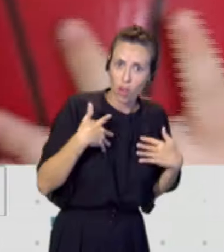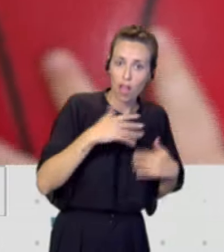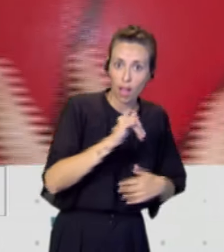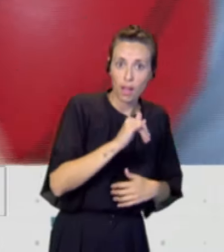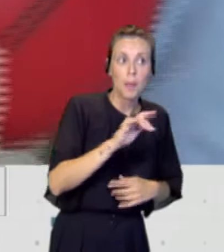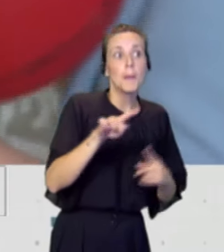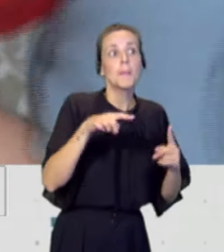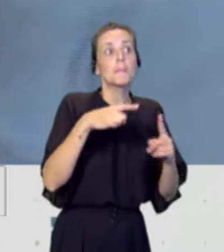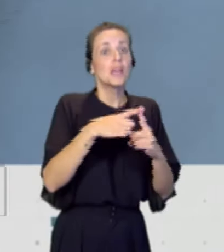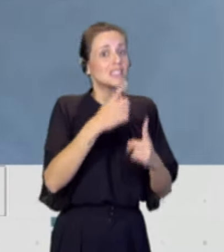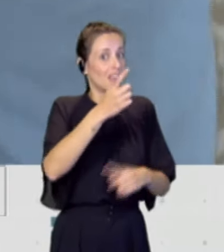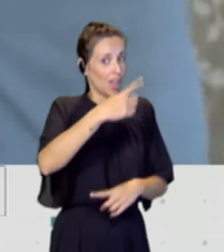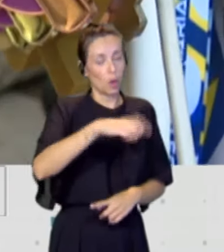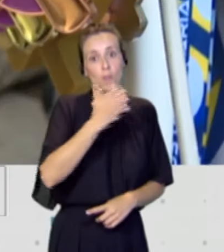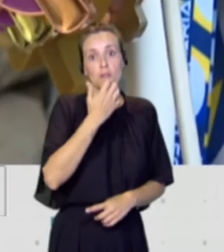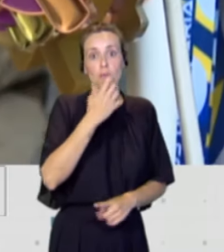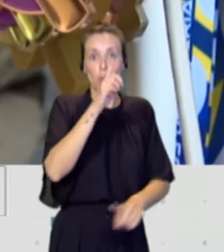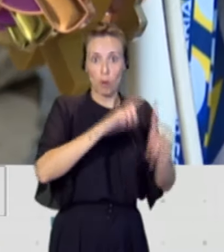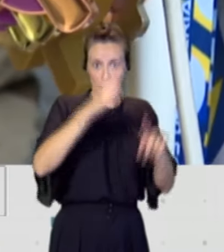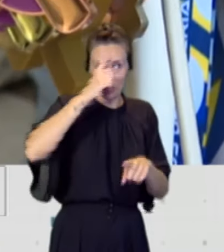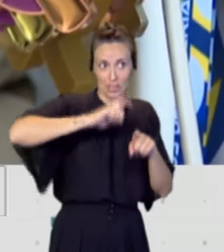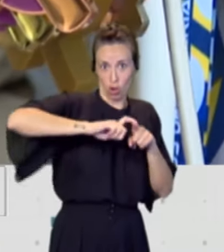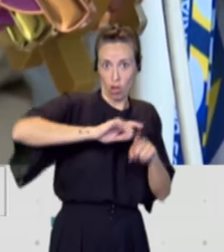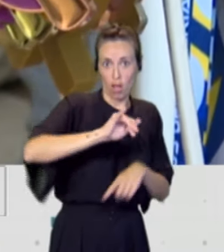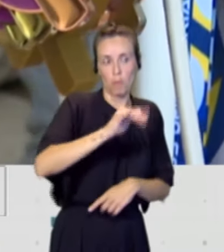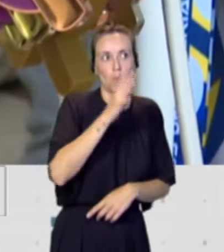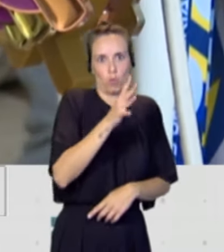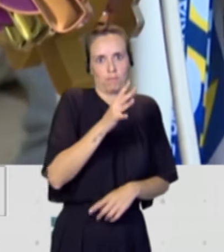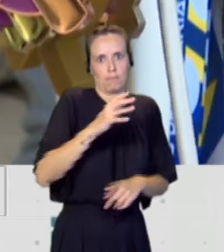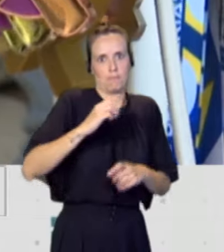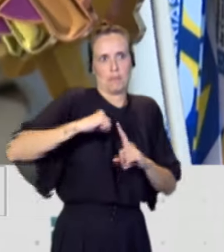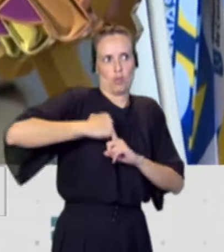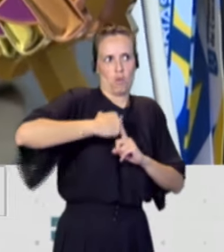psicológicos cuando están tanto tiempo expuestos a esta presión.